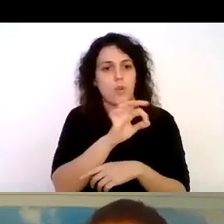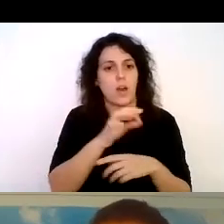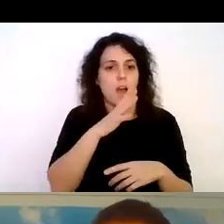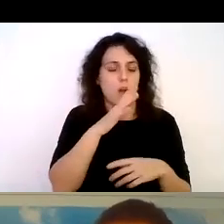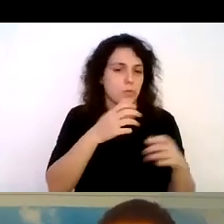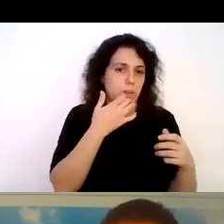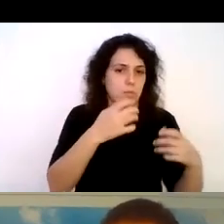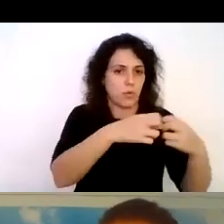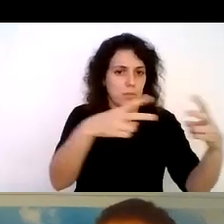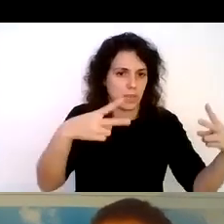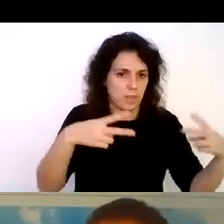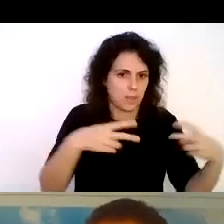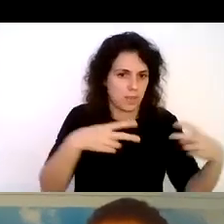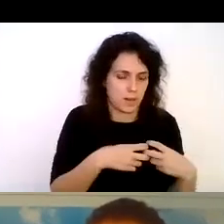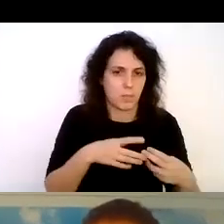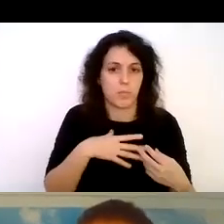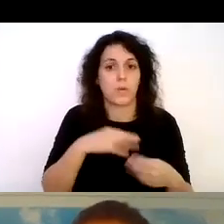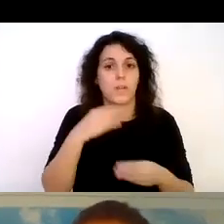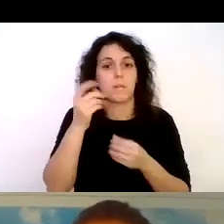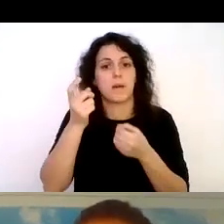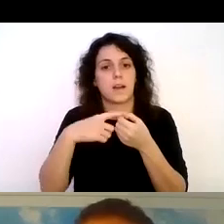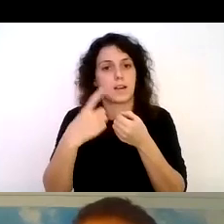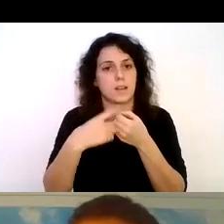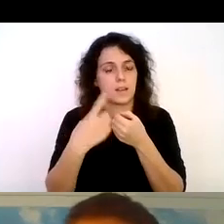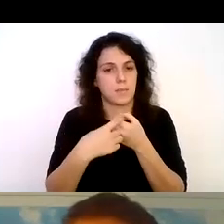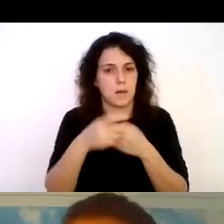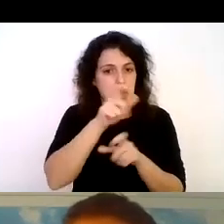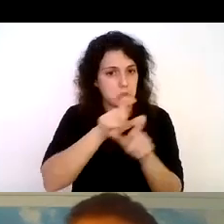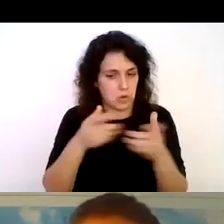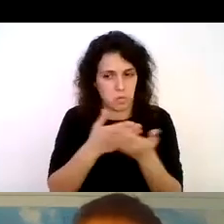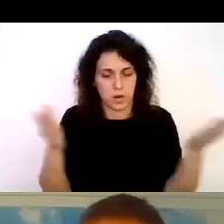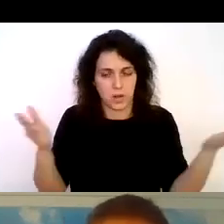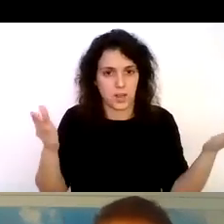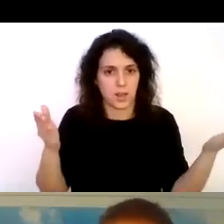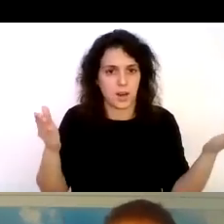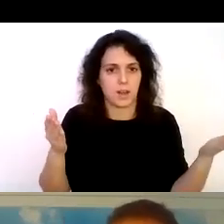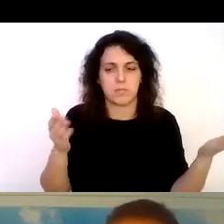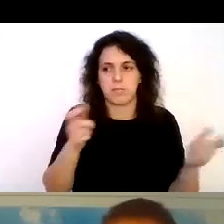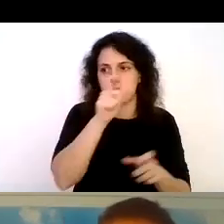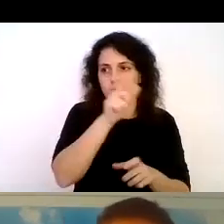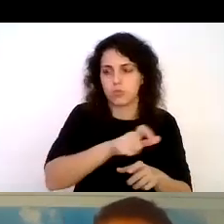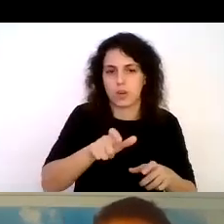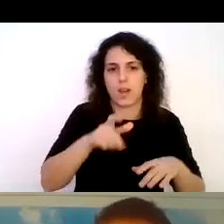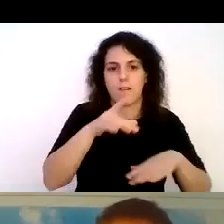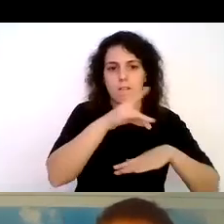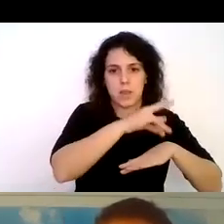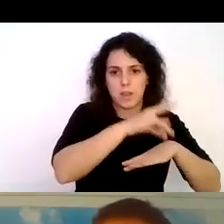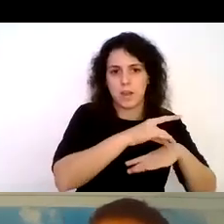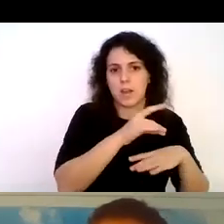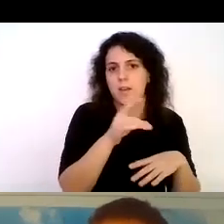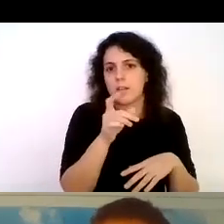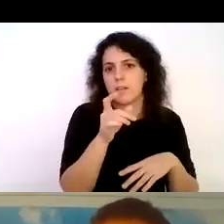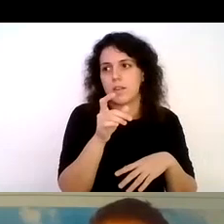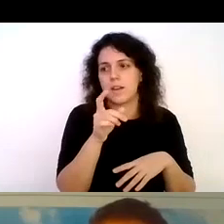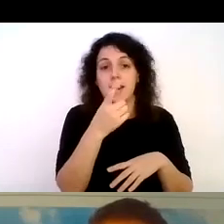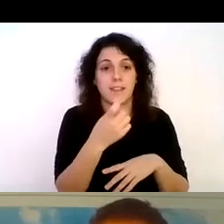piscinas pueden participar cualquier persona que tenga un acto médico por supuesto tiene que tener el aval de